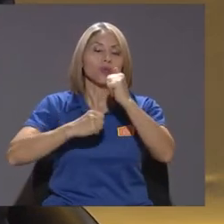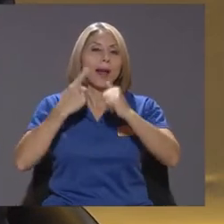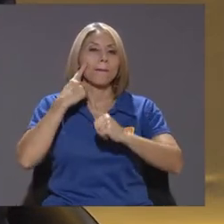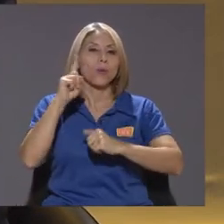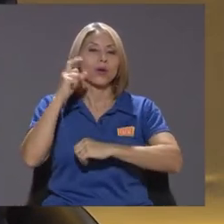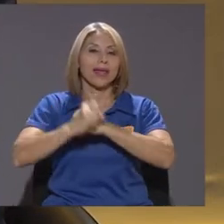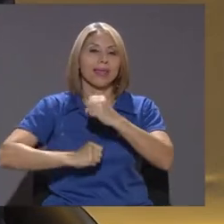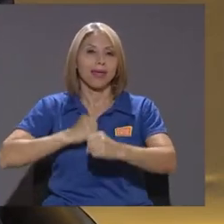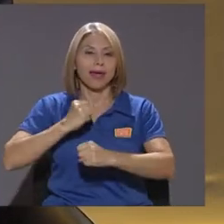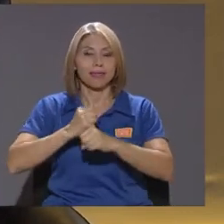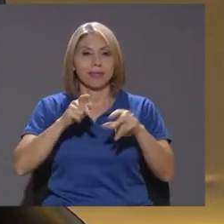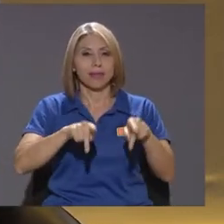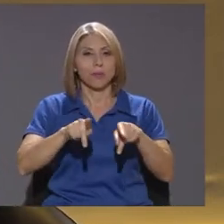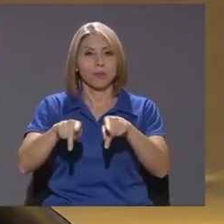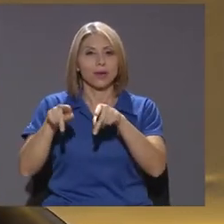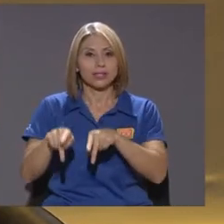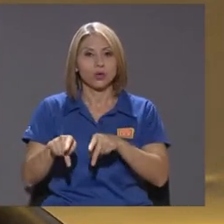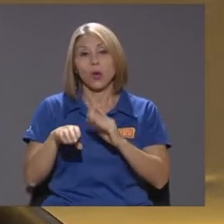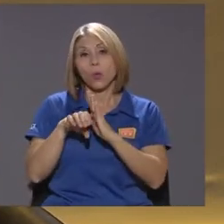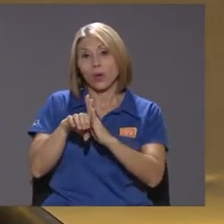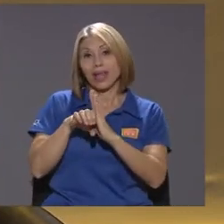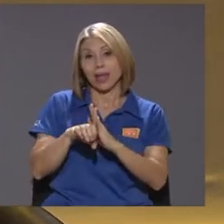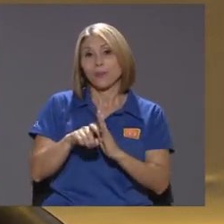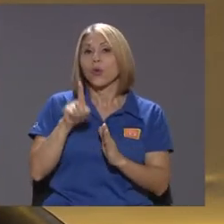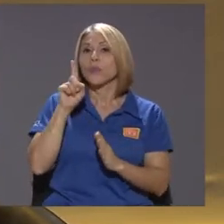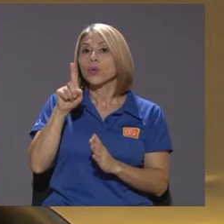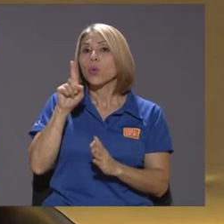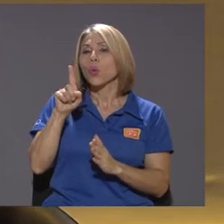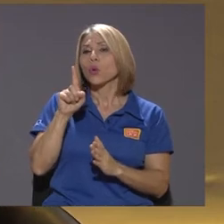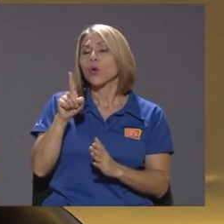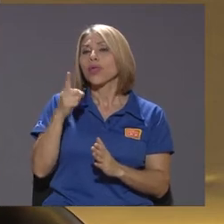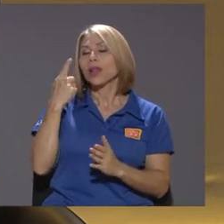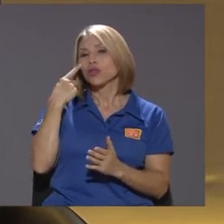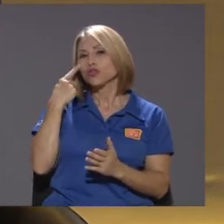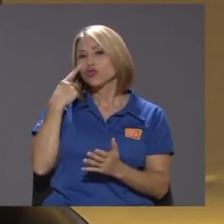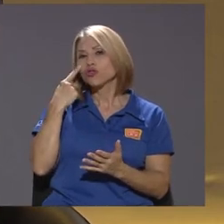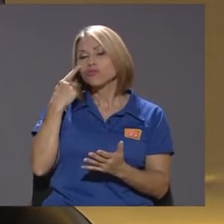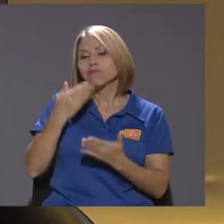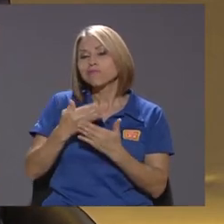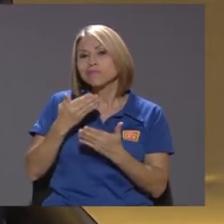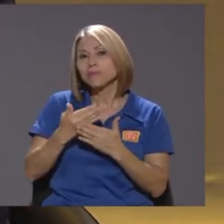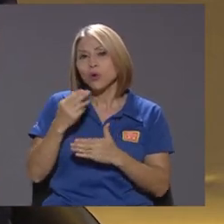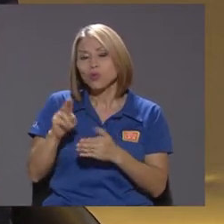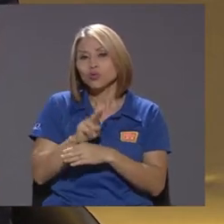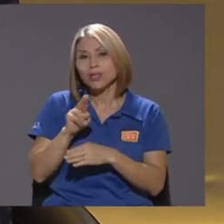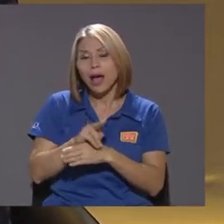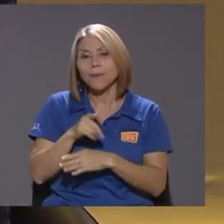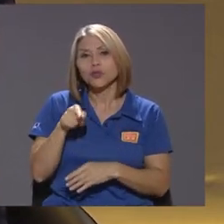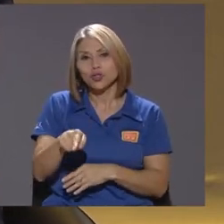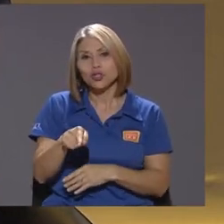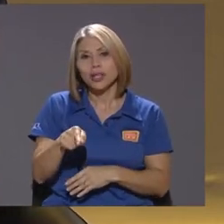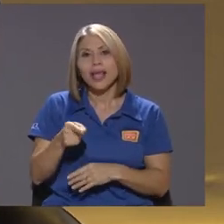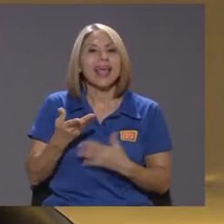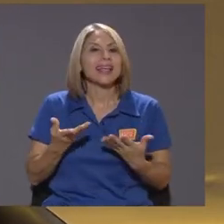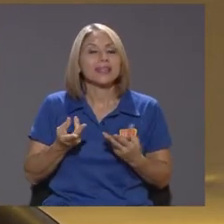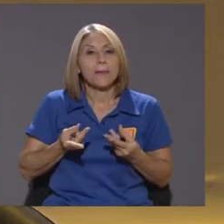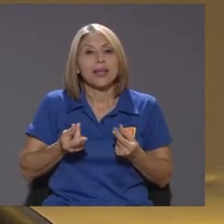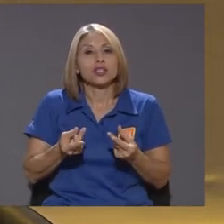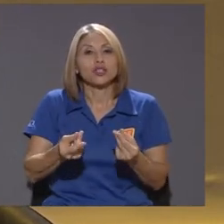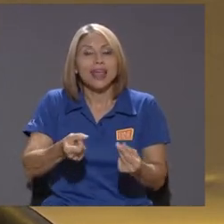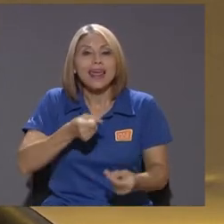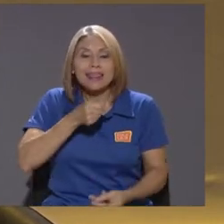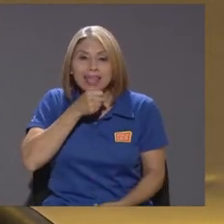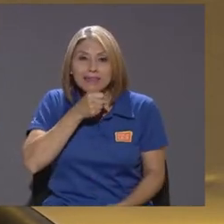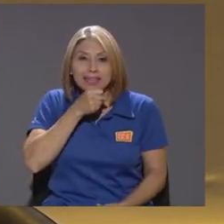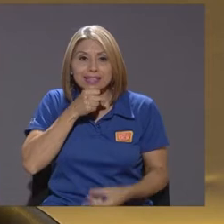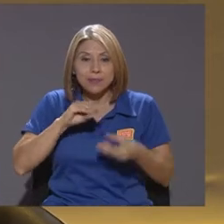población entonces por ejemplo uno de los indicadores que usamos en este proceso es la velocidad de envejecimiento el índice